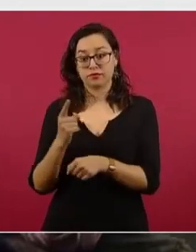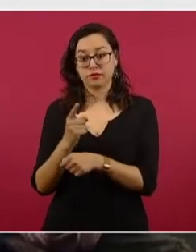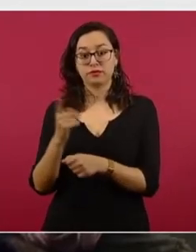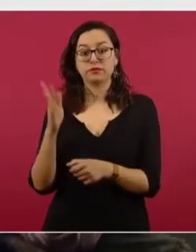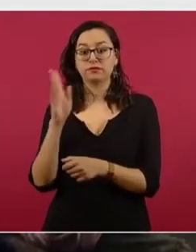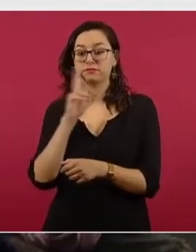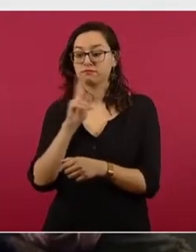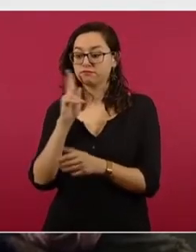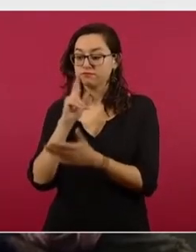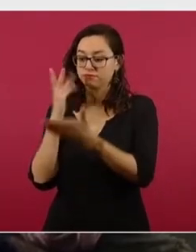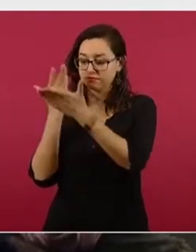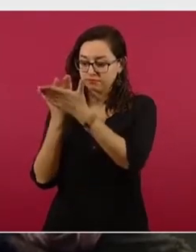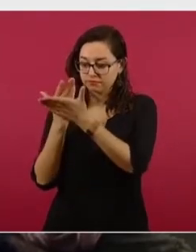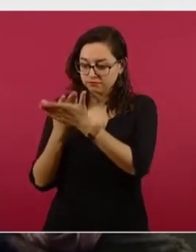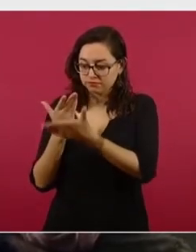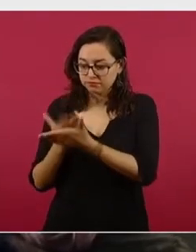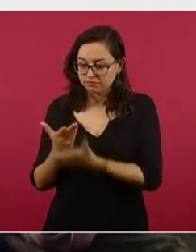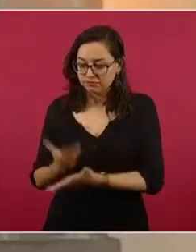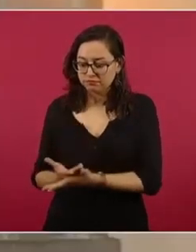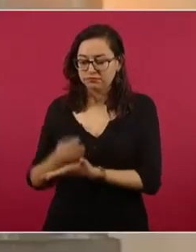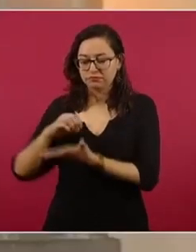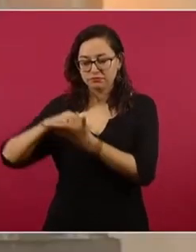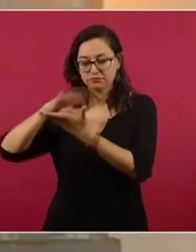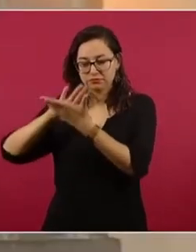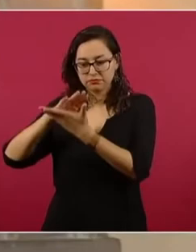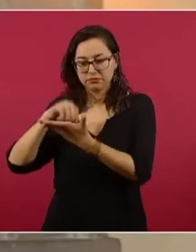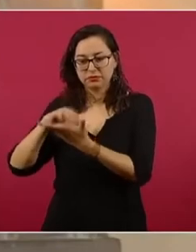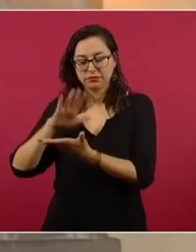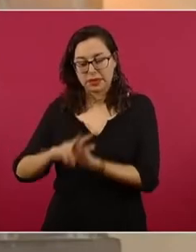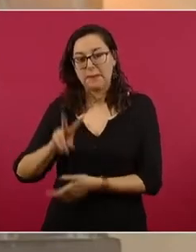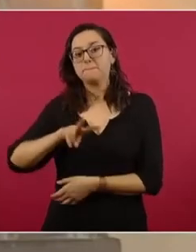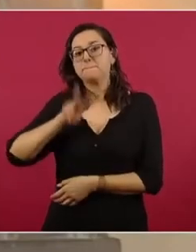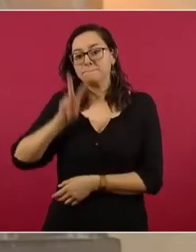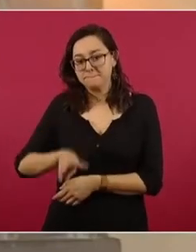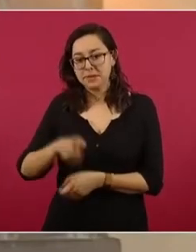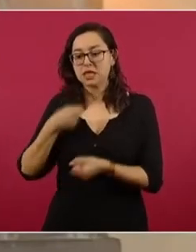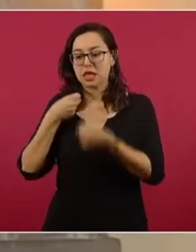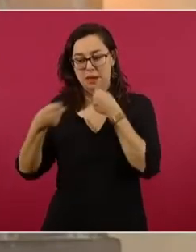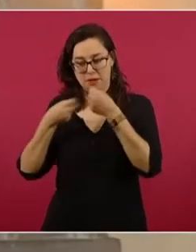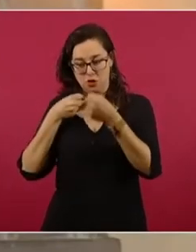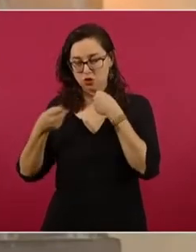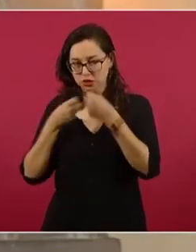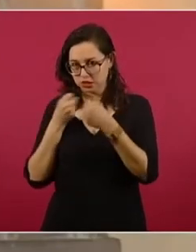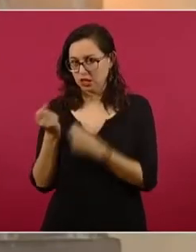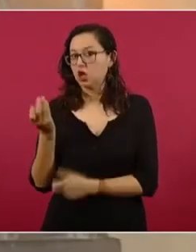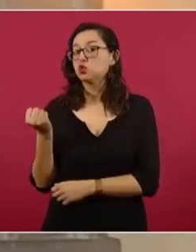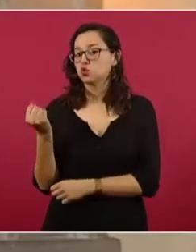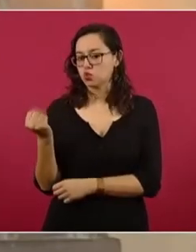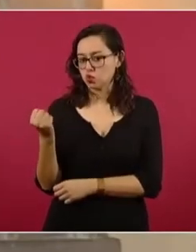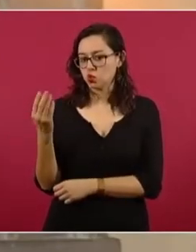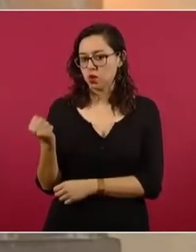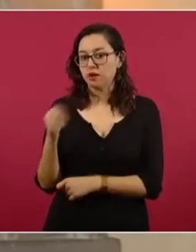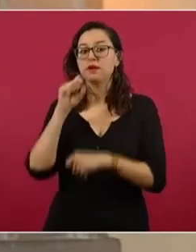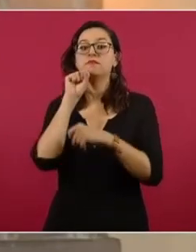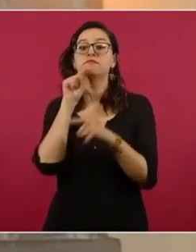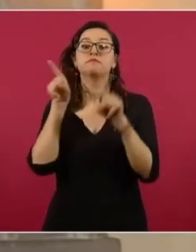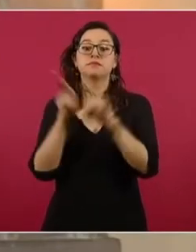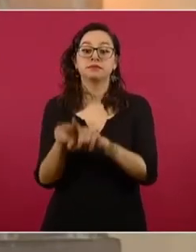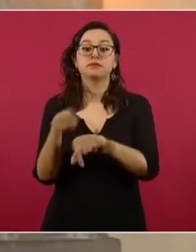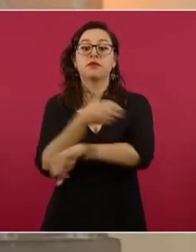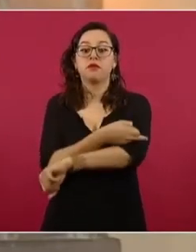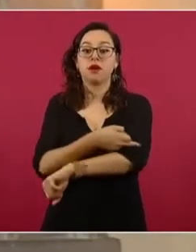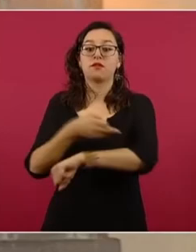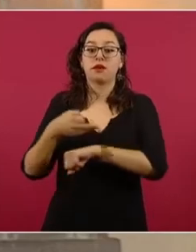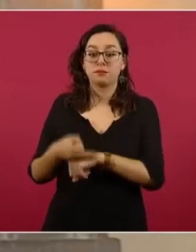en actuaciones ministeriales de las fiscalías e incluso en testimonios de familiares de las